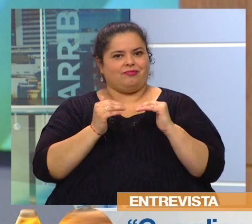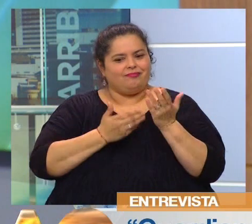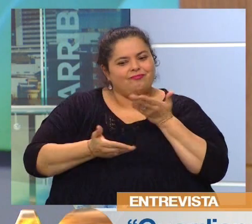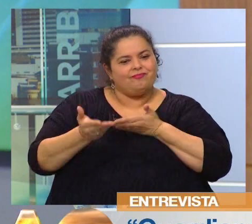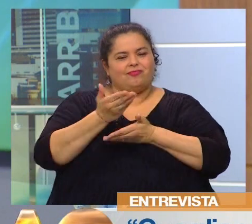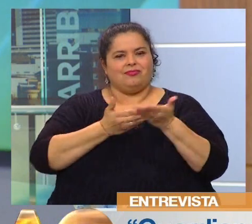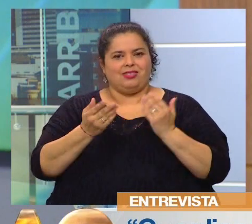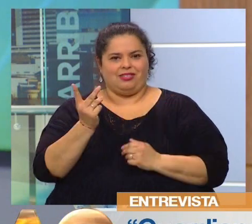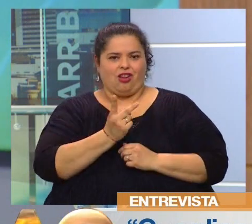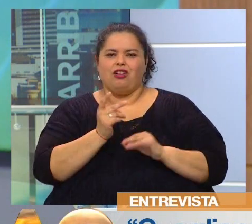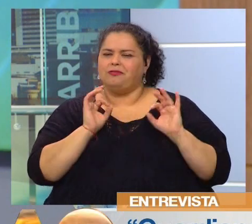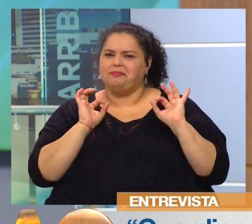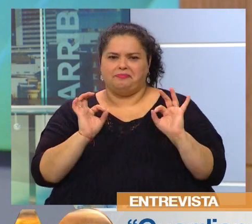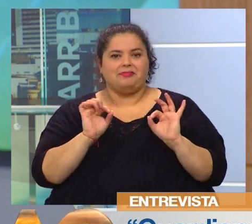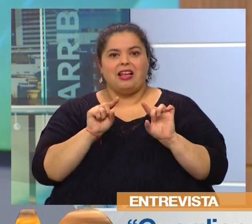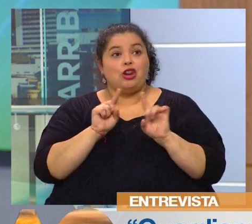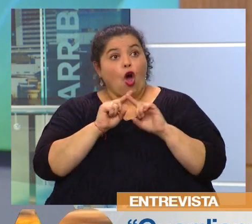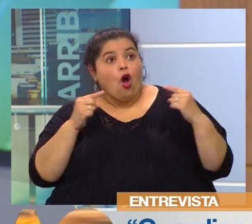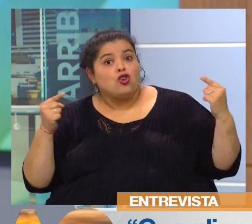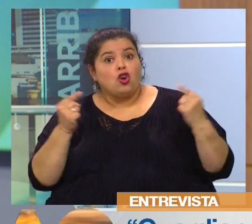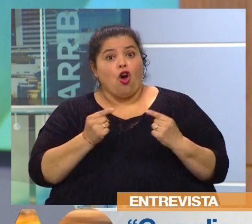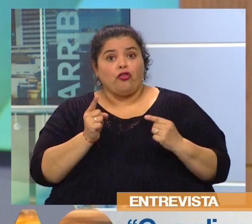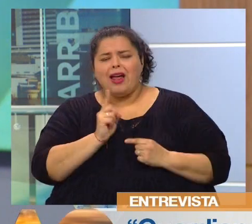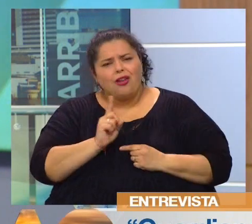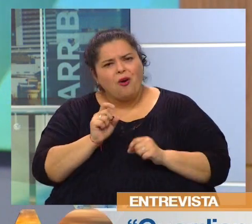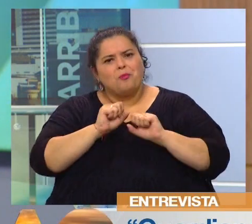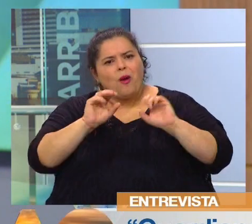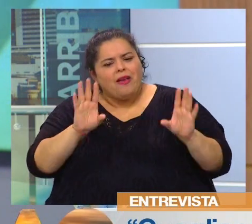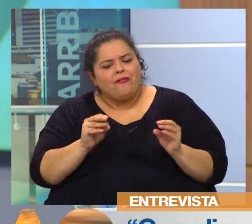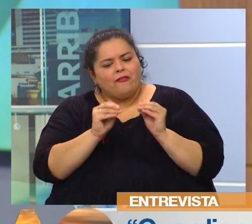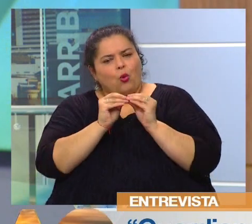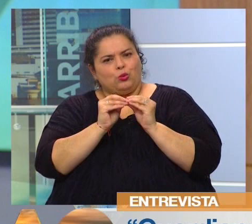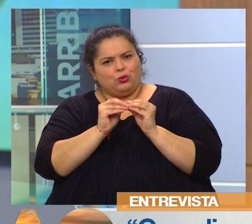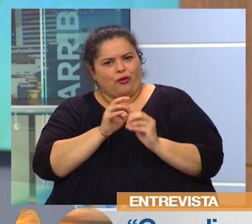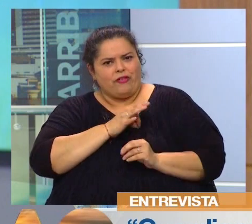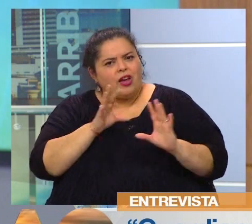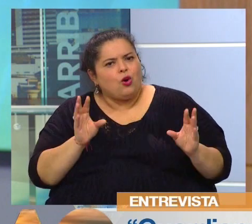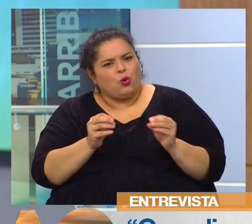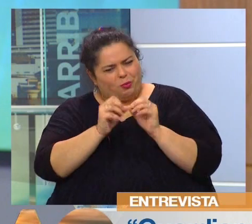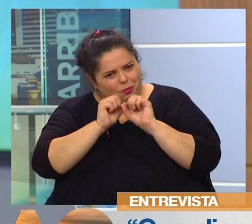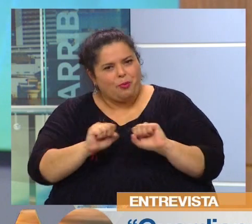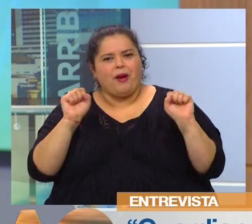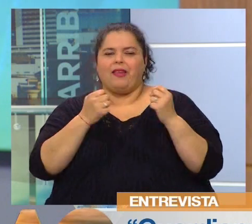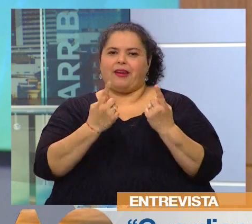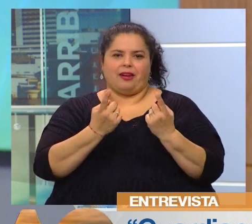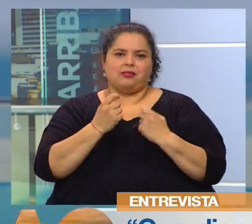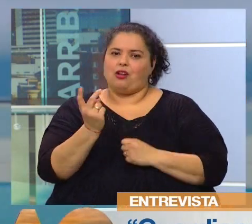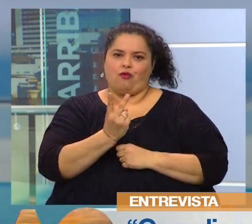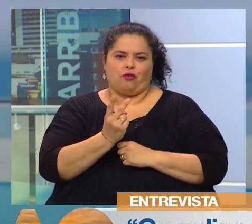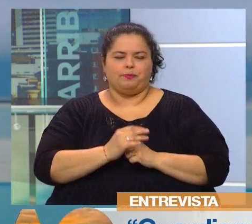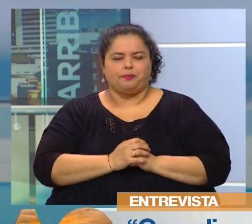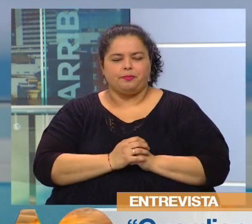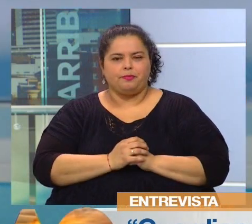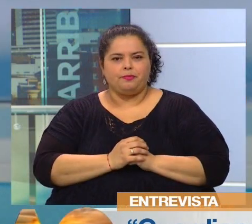hay que hacerlos pelear, pero sí pueden convivir y sí son súper necesarios. En cuanto a las historias de estas